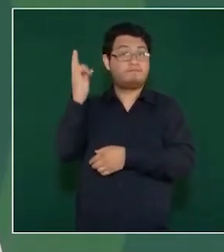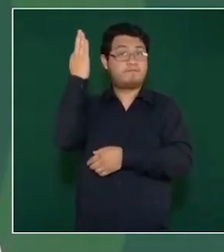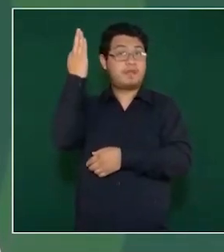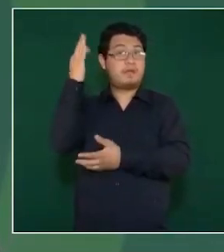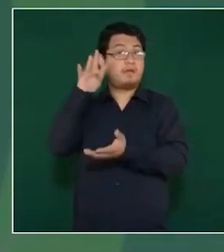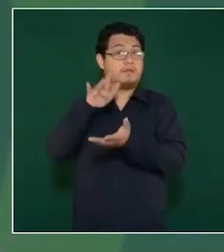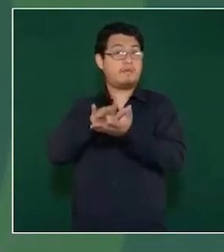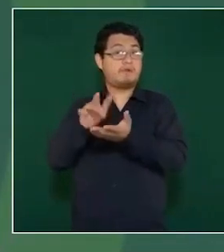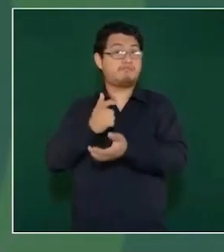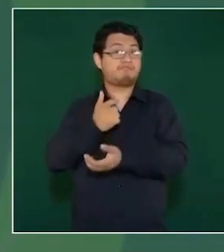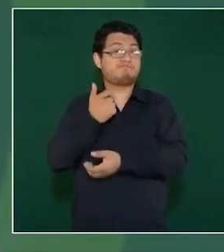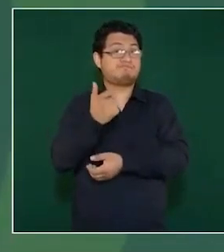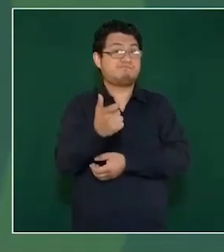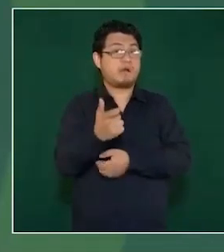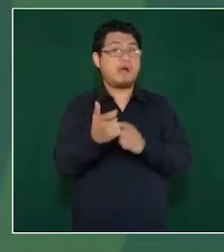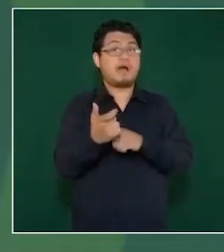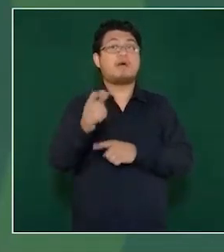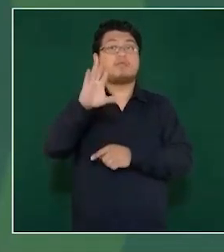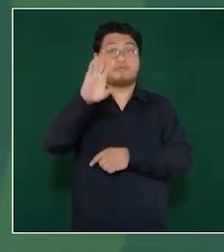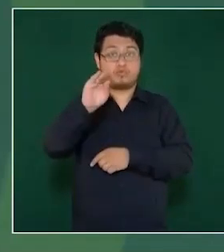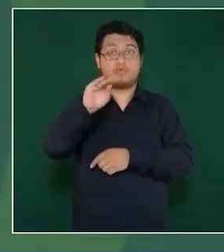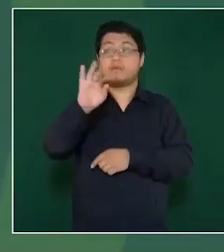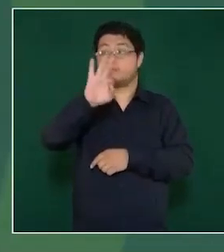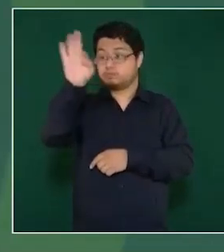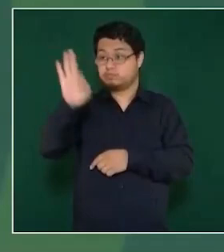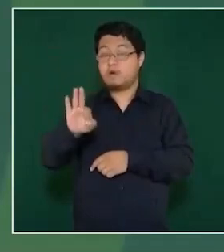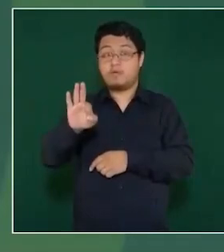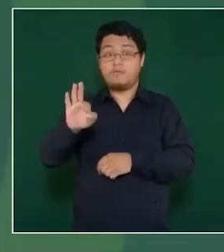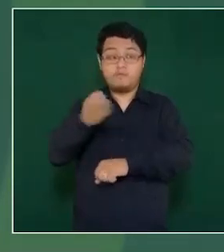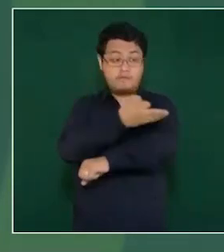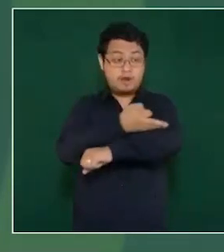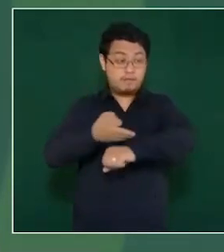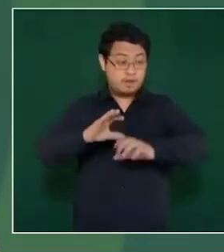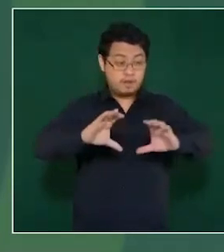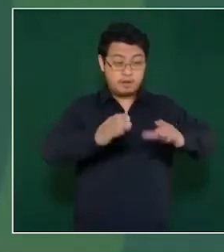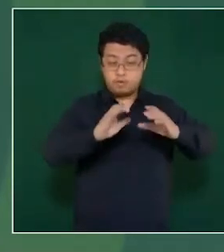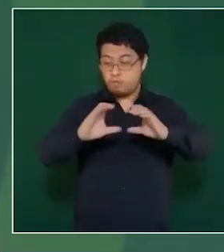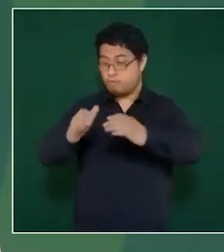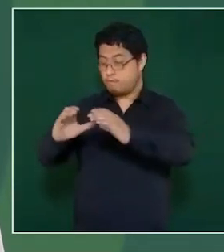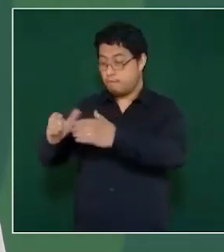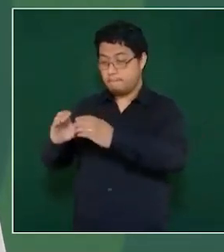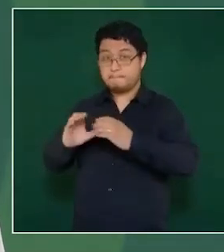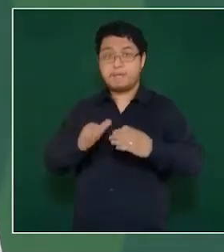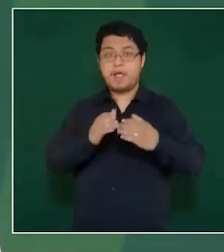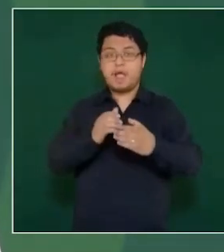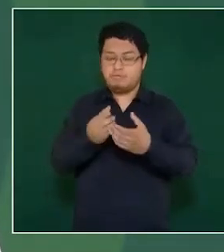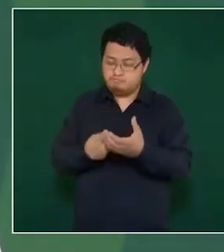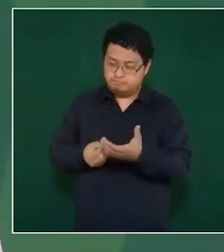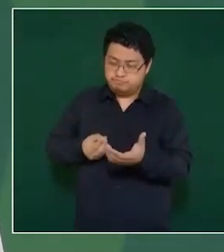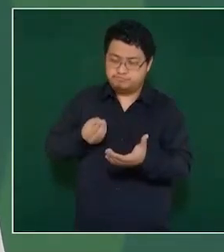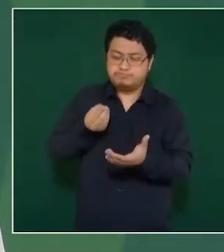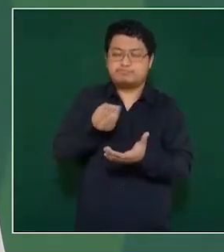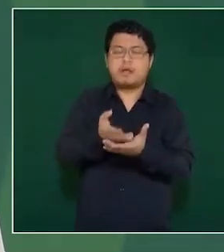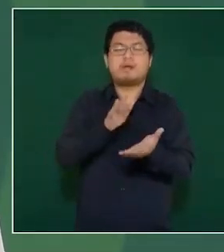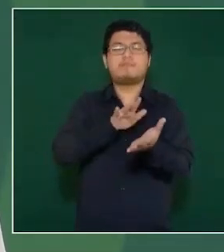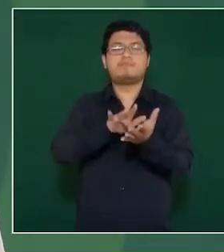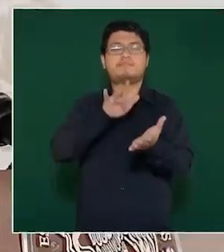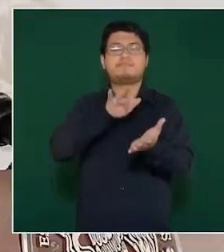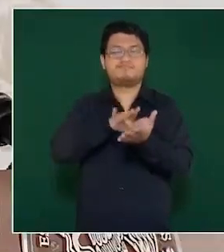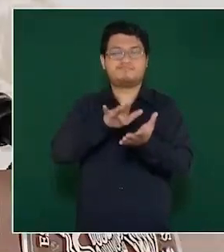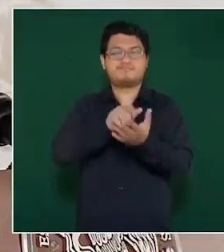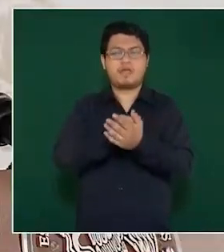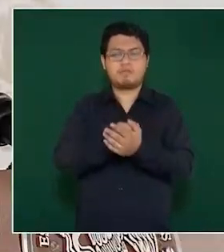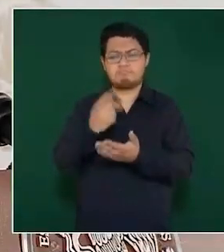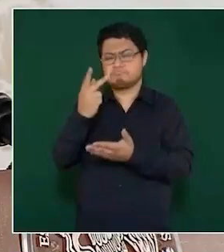Al 90% de las familias de Campeche les llega un